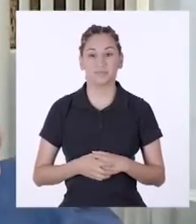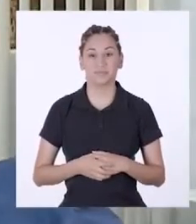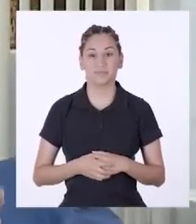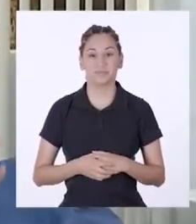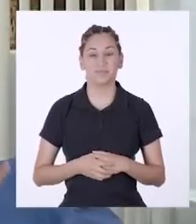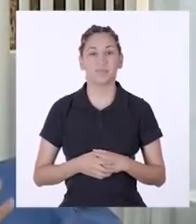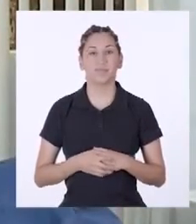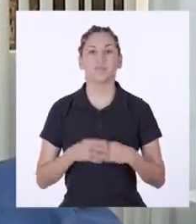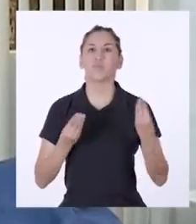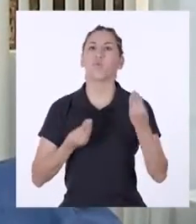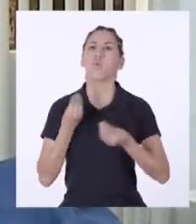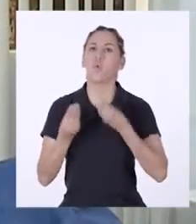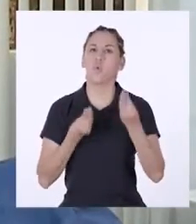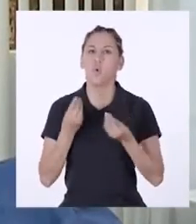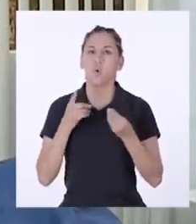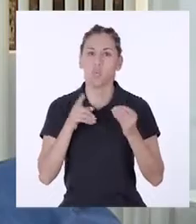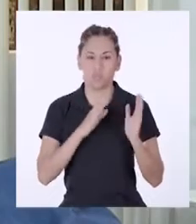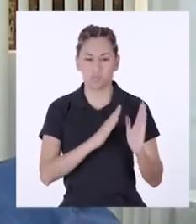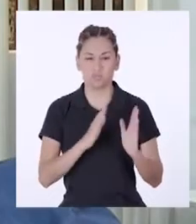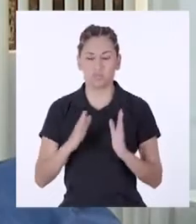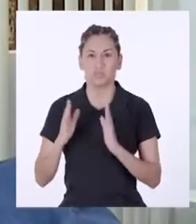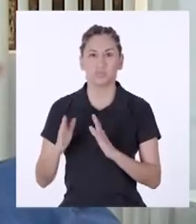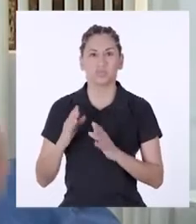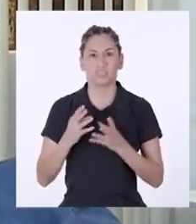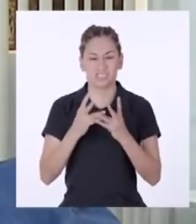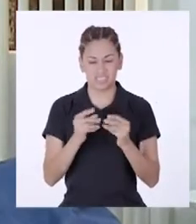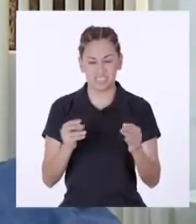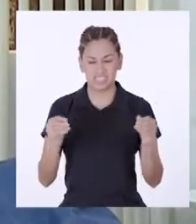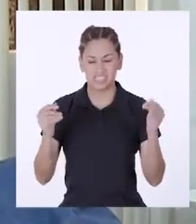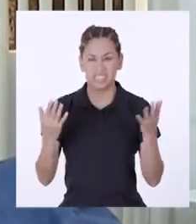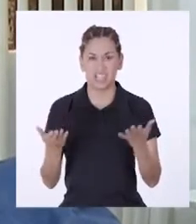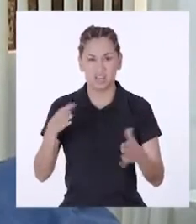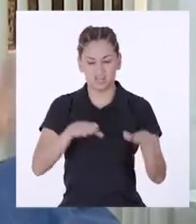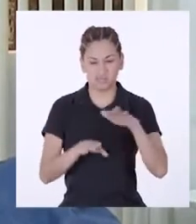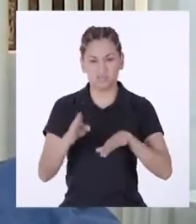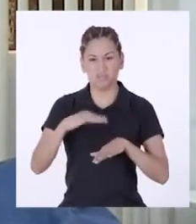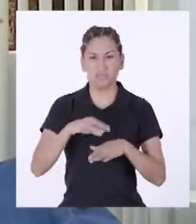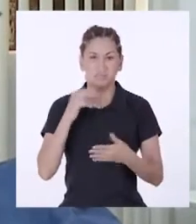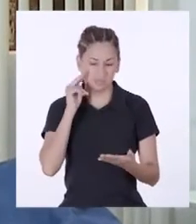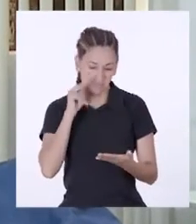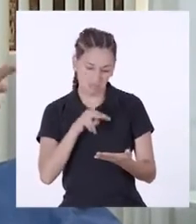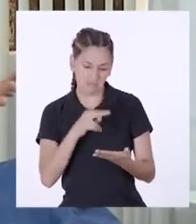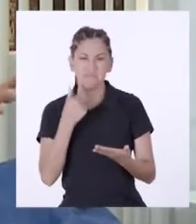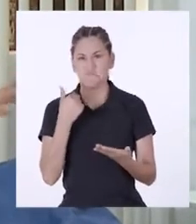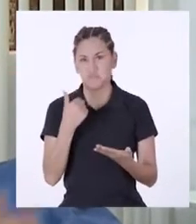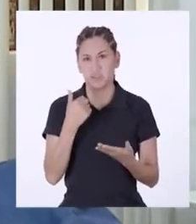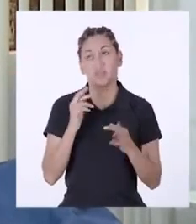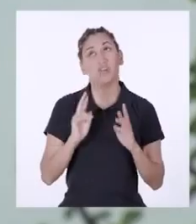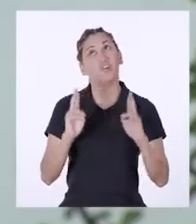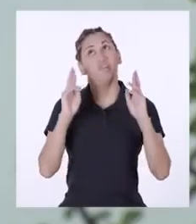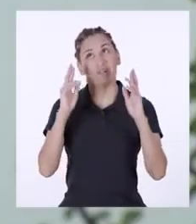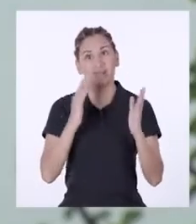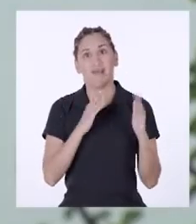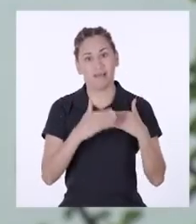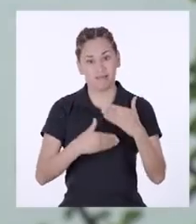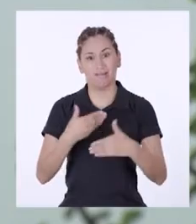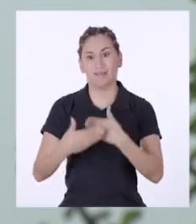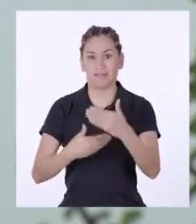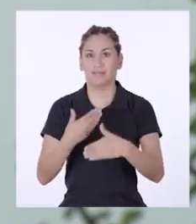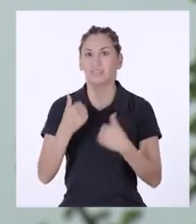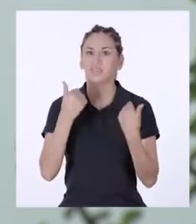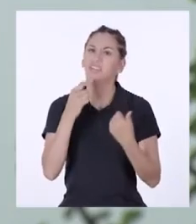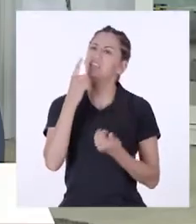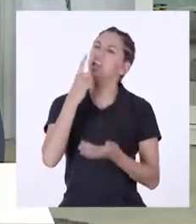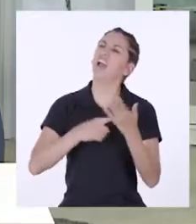¿Cómo estará el proceso de compostaje? Creo que se ve bien. Ojalá esté yendo bien. ¿Qué miras,